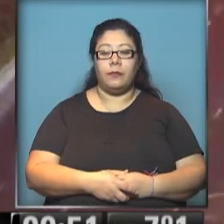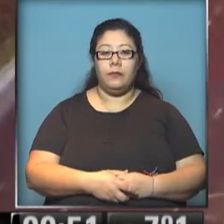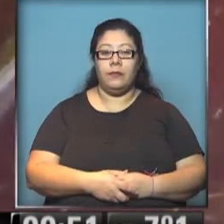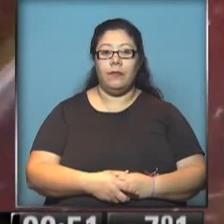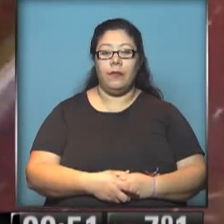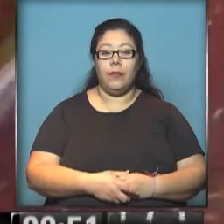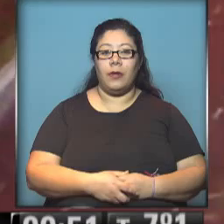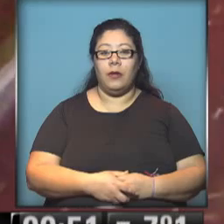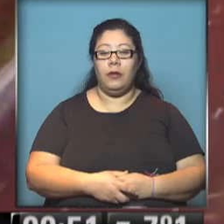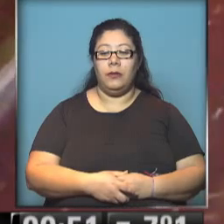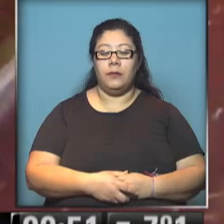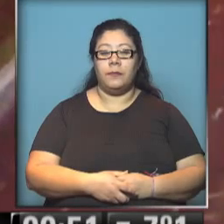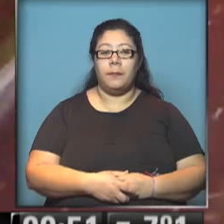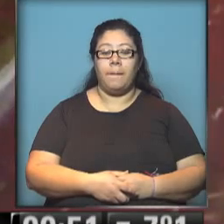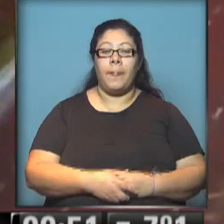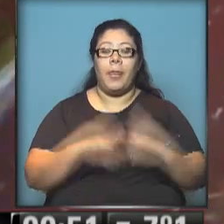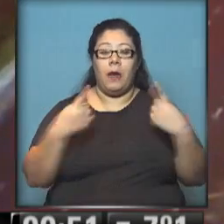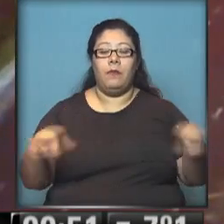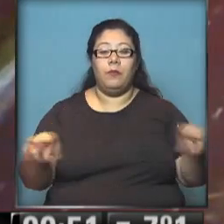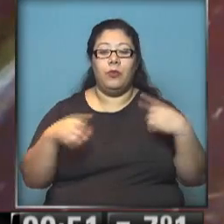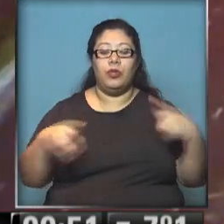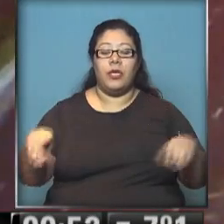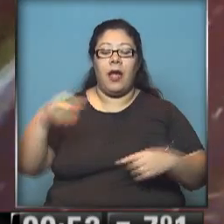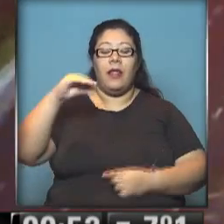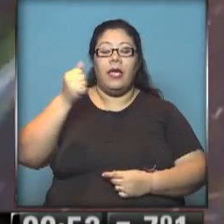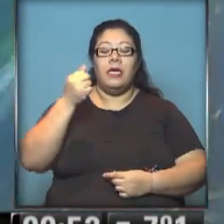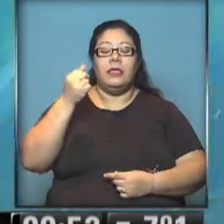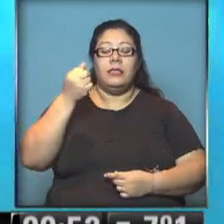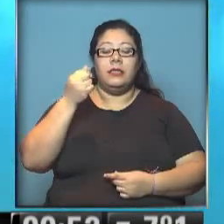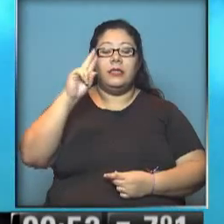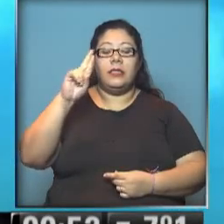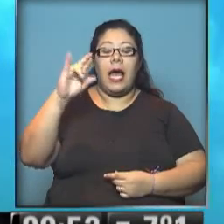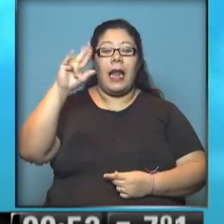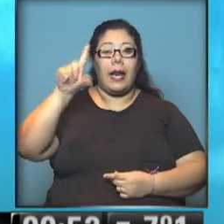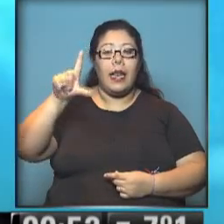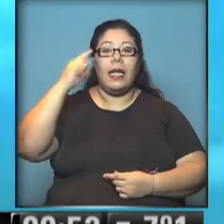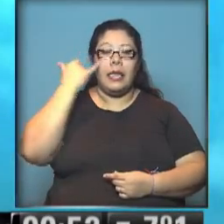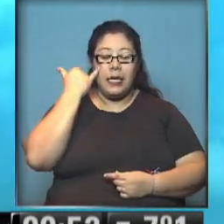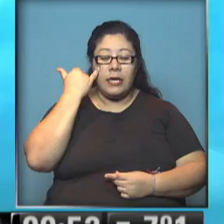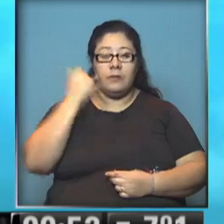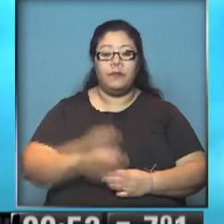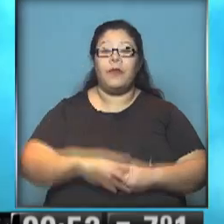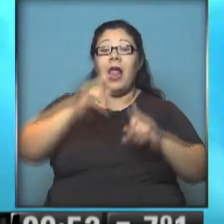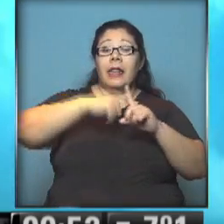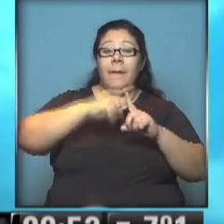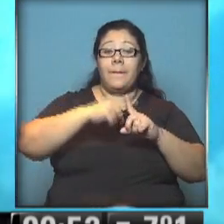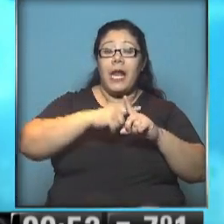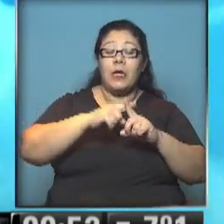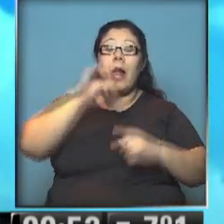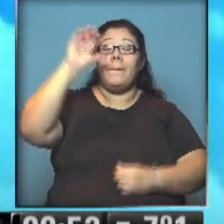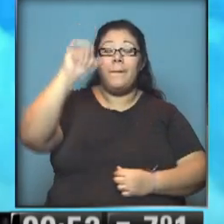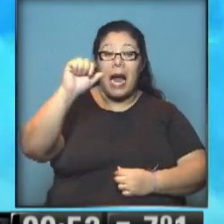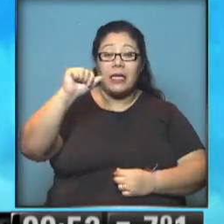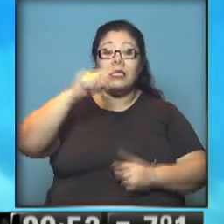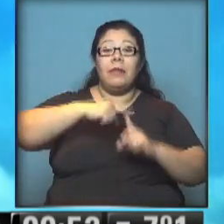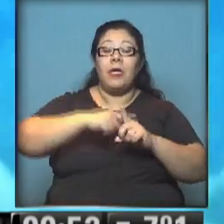Un poco más de Charlie García buscando un símbolo de paz del disco Parte de la Religión. La temperatura para el martes,